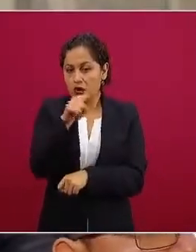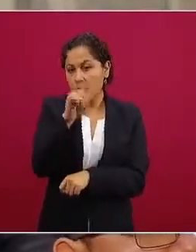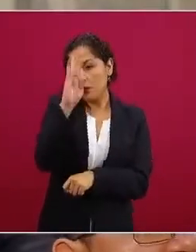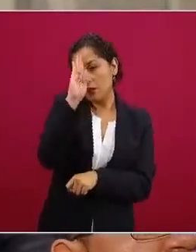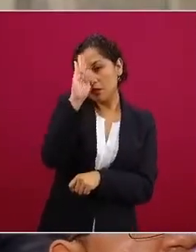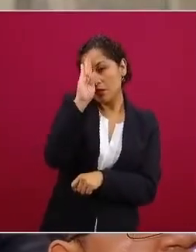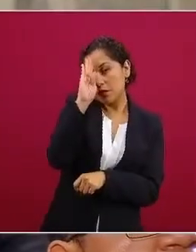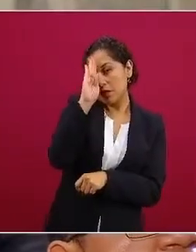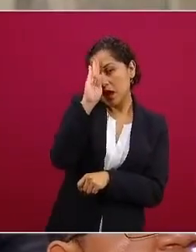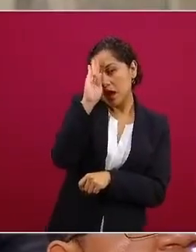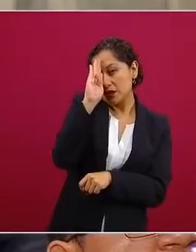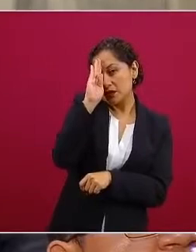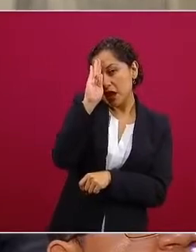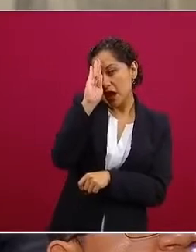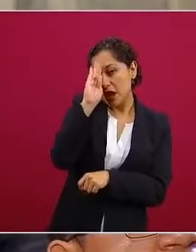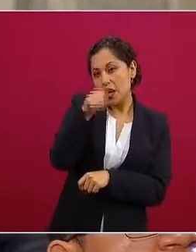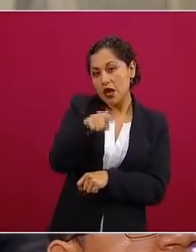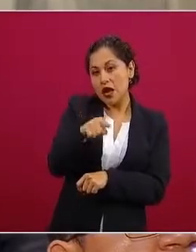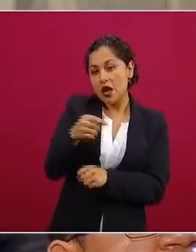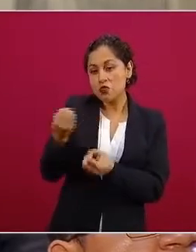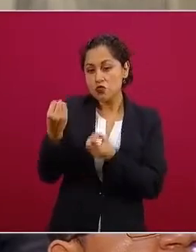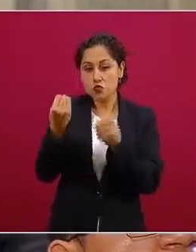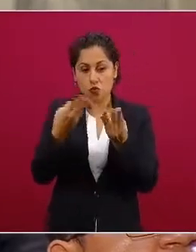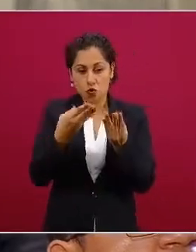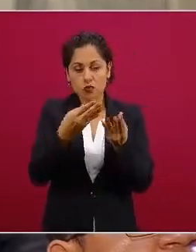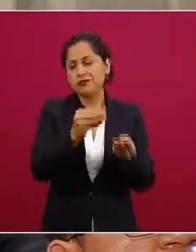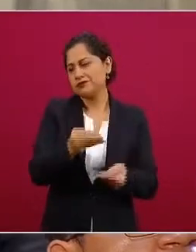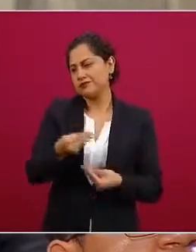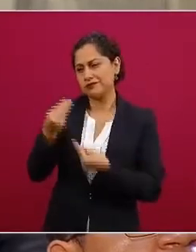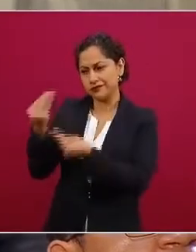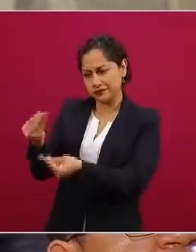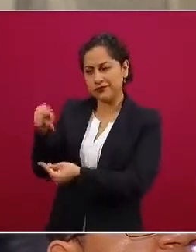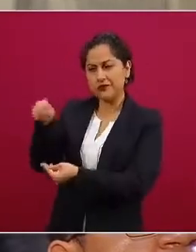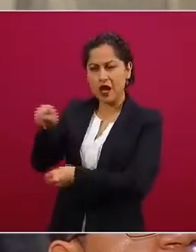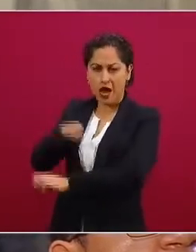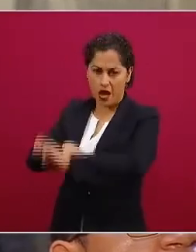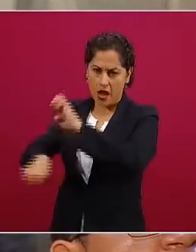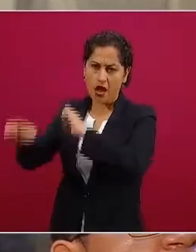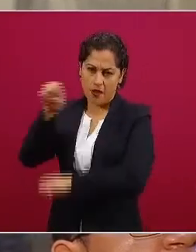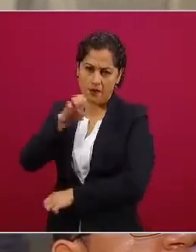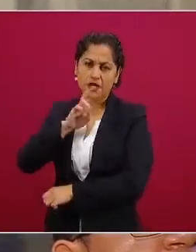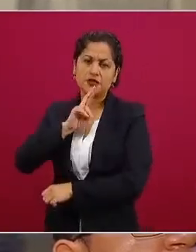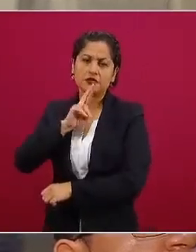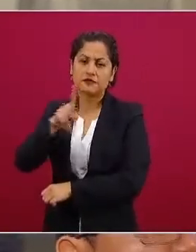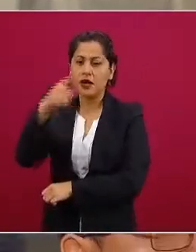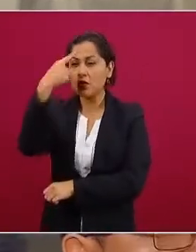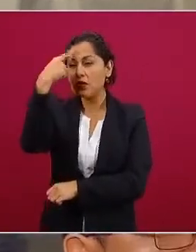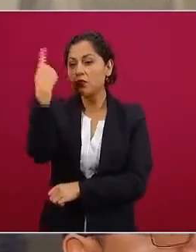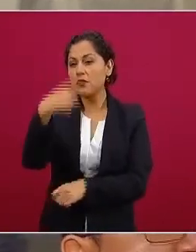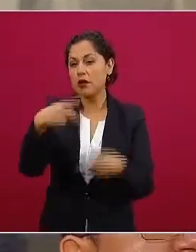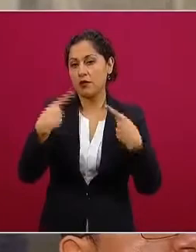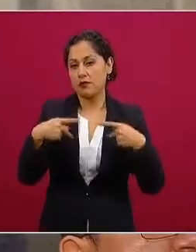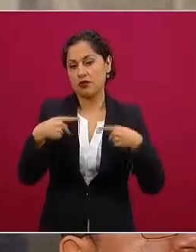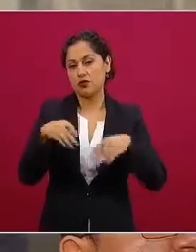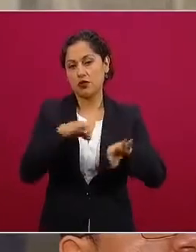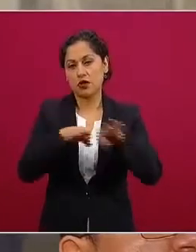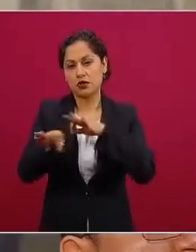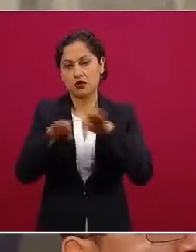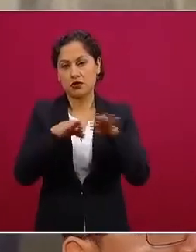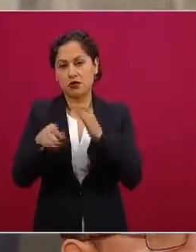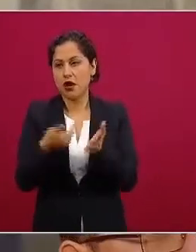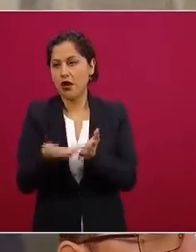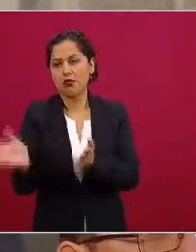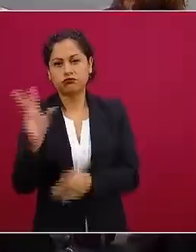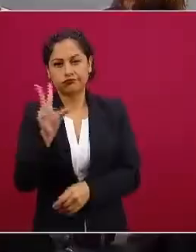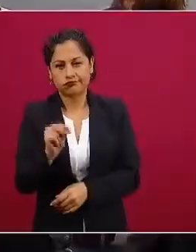para que no se despidan empleados en todas estas empresas que sabemos si usted mismo lo ha dicho se están despidiendo a personas